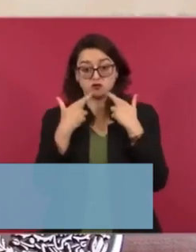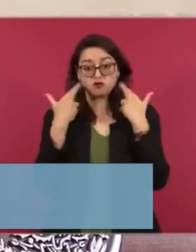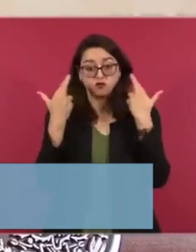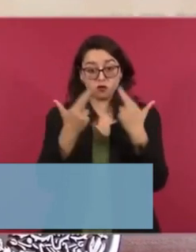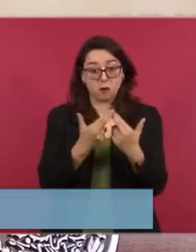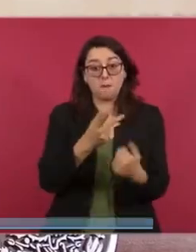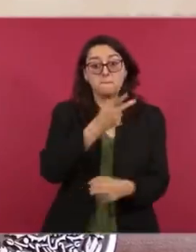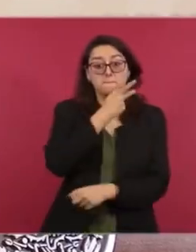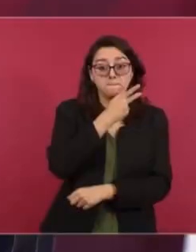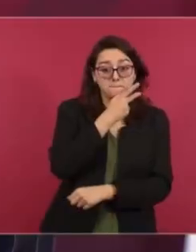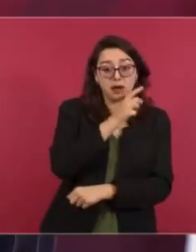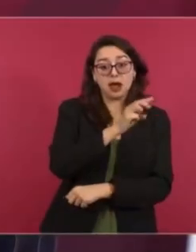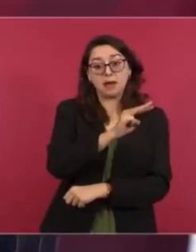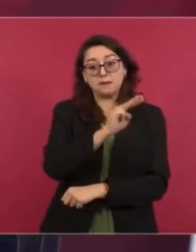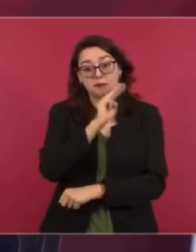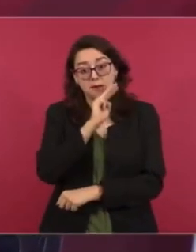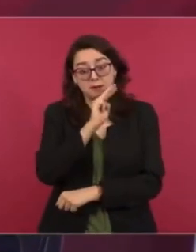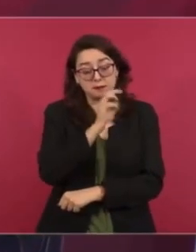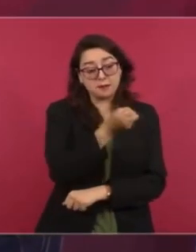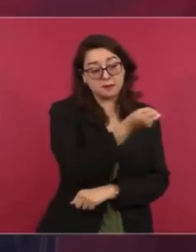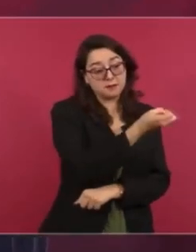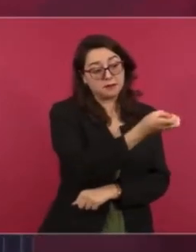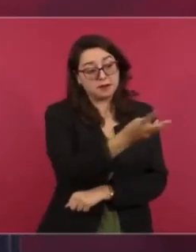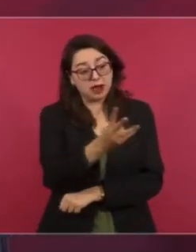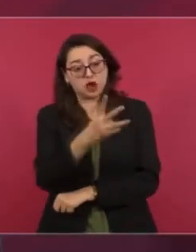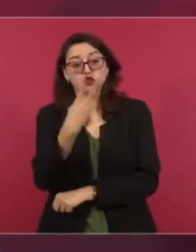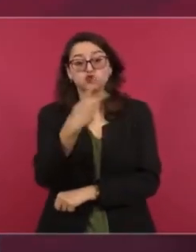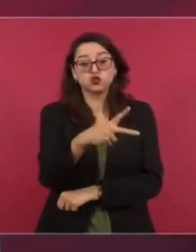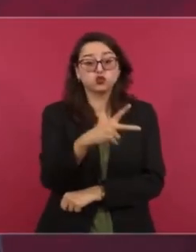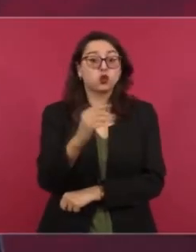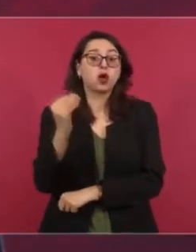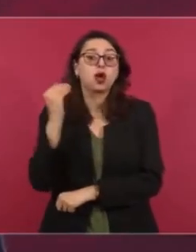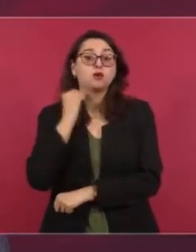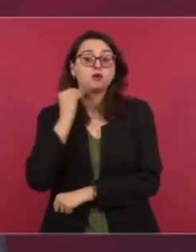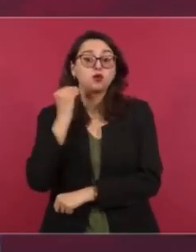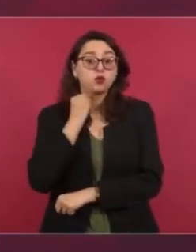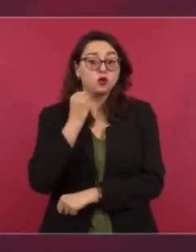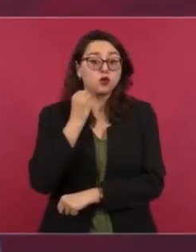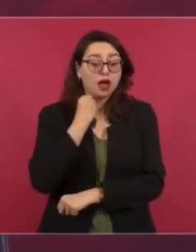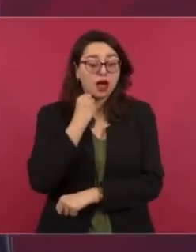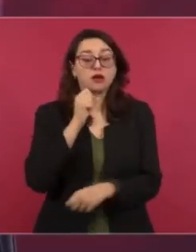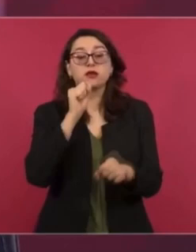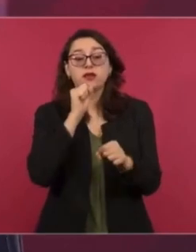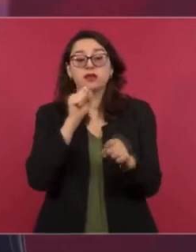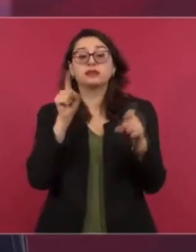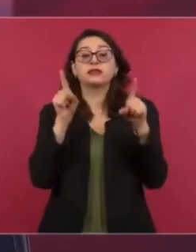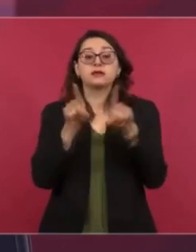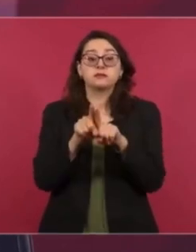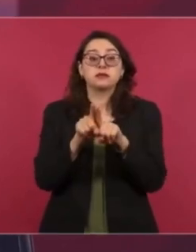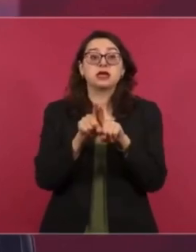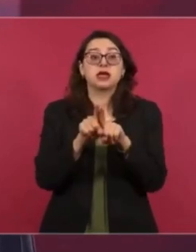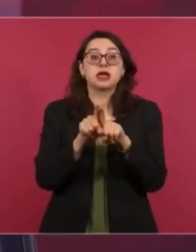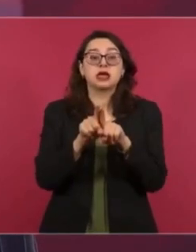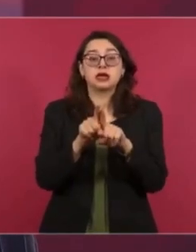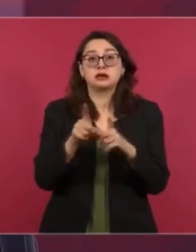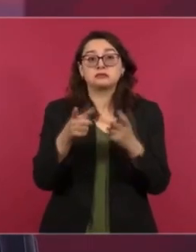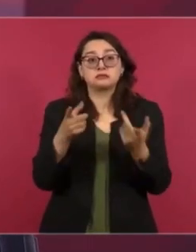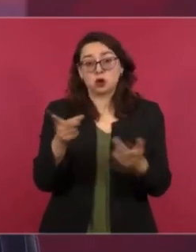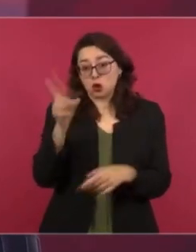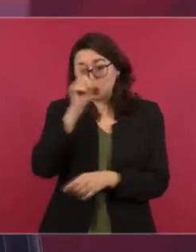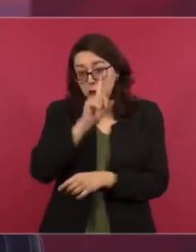las madres, con los abogados, asesores y